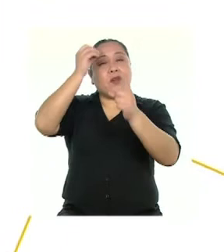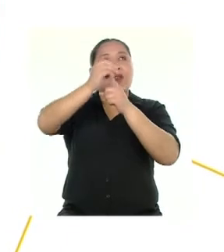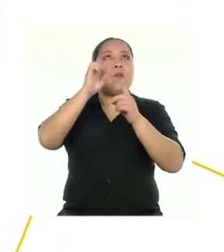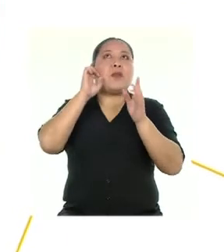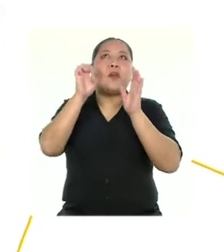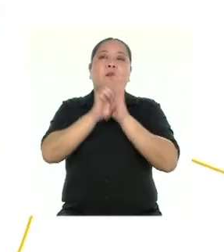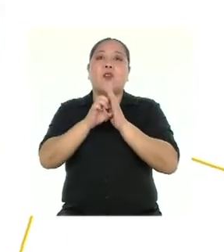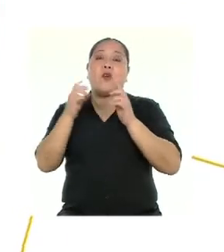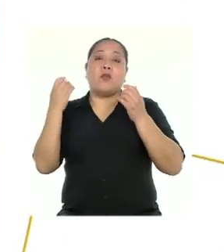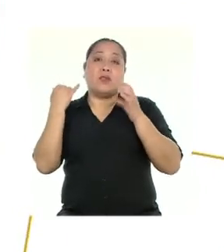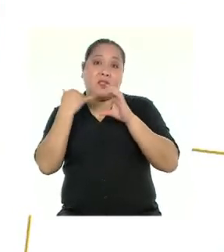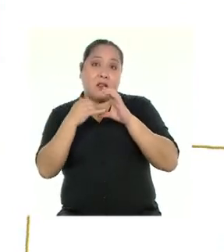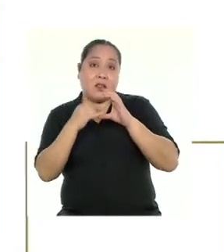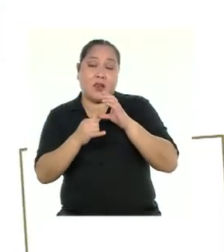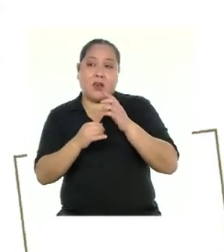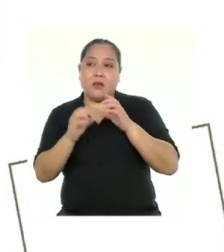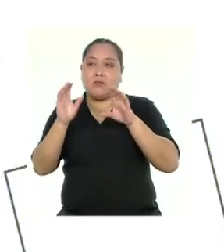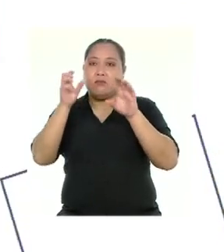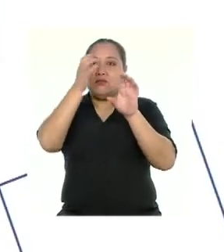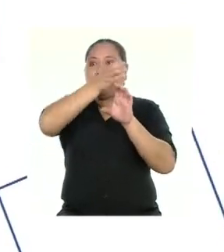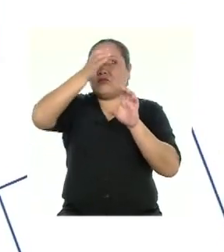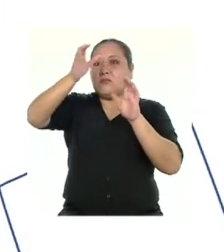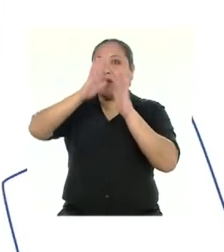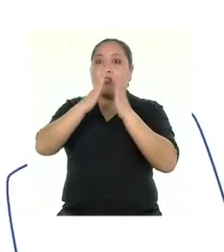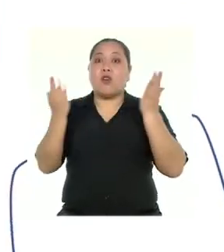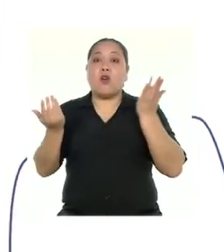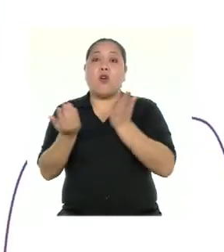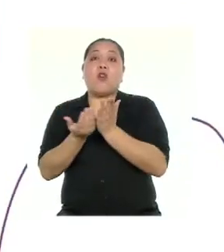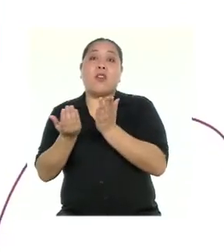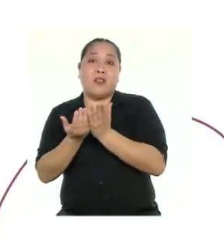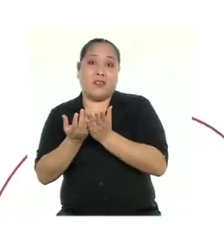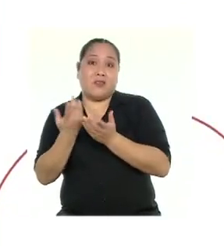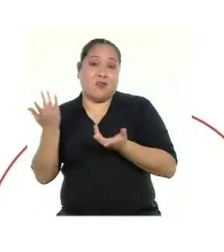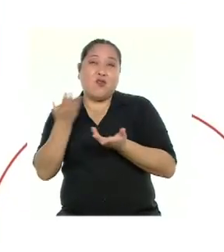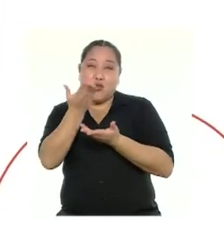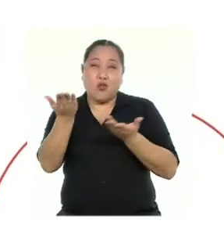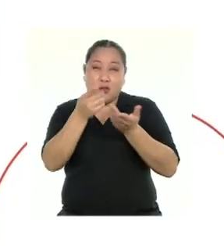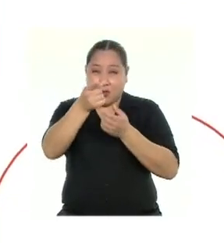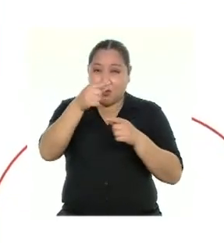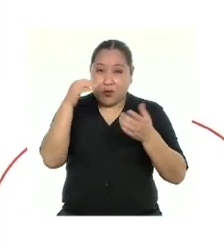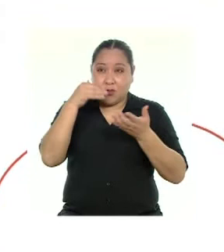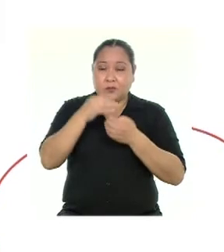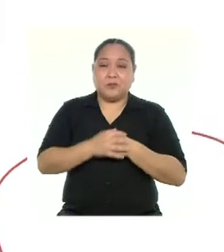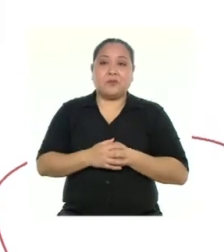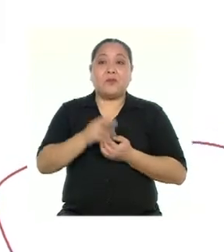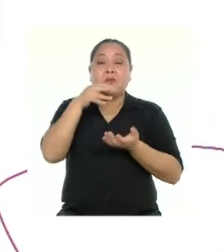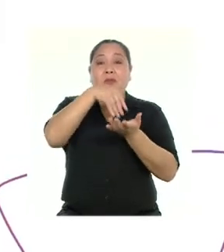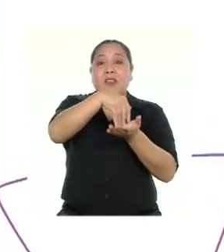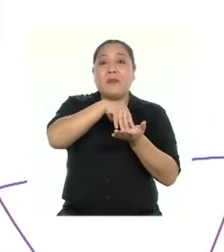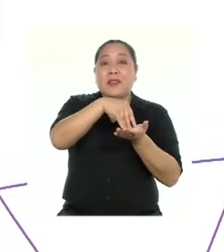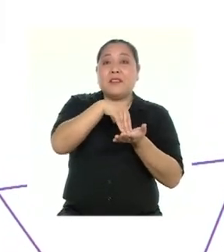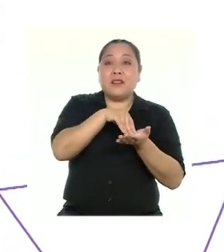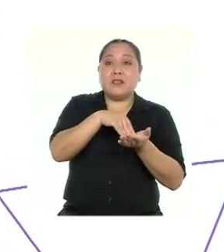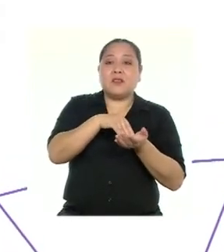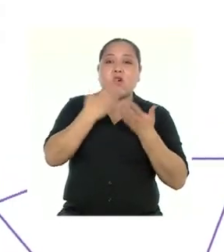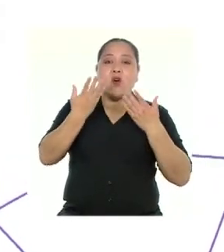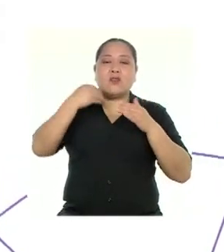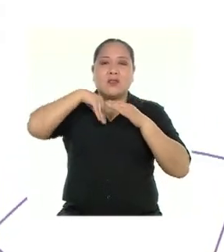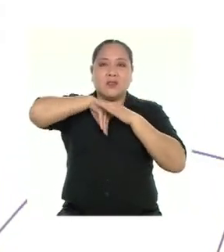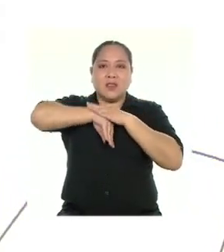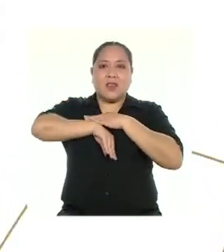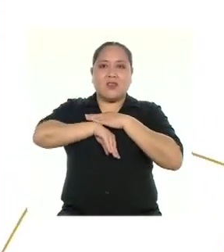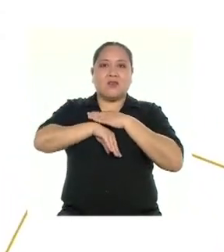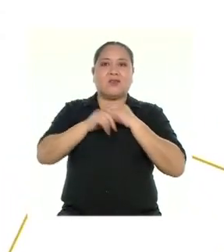ejemplo, Internet, una biblioteca, el colegio o la academia. Nuestras debilidades, que son los factores internos que nos